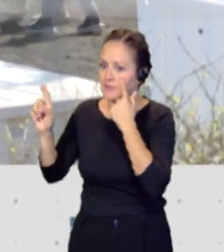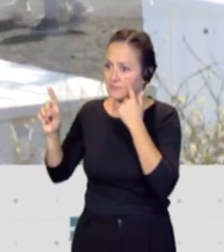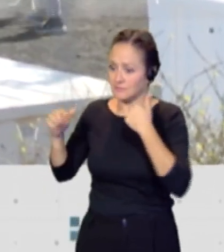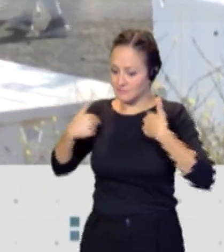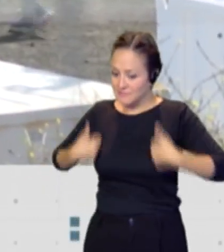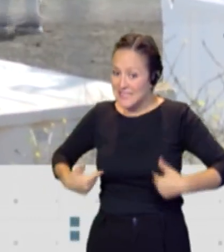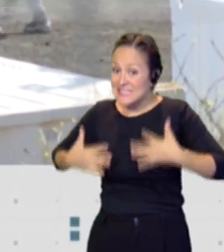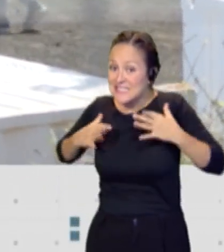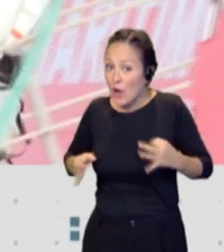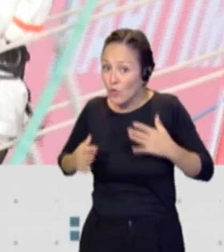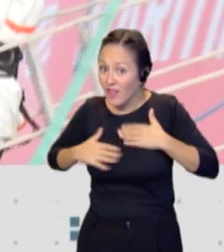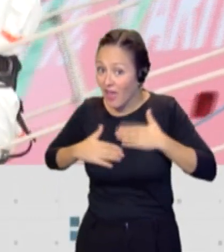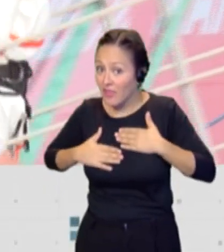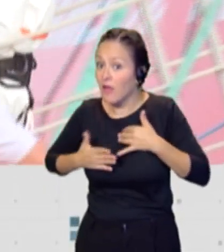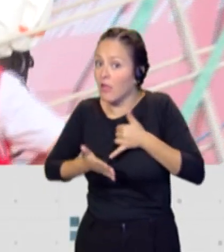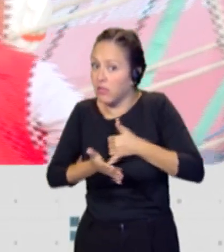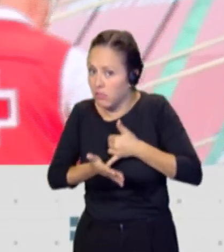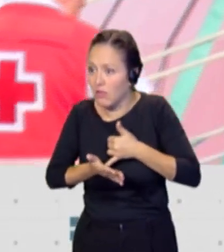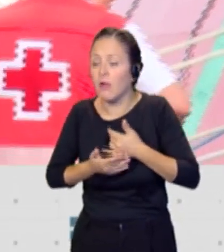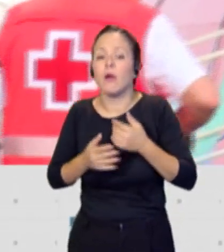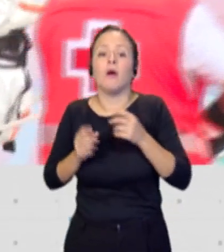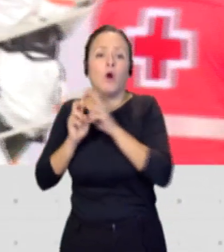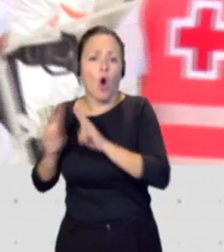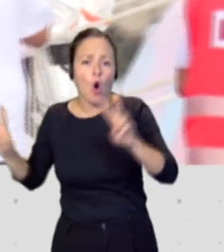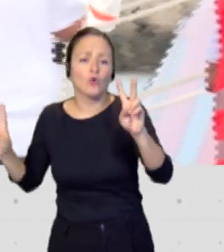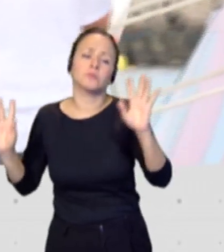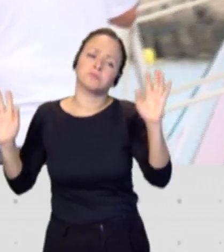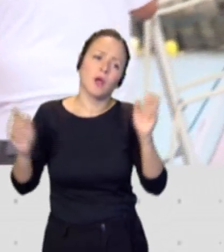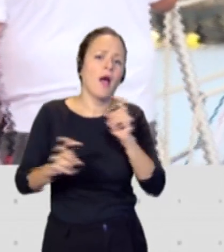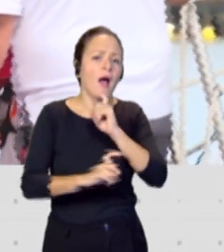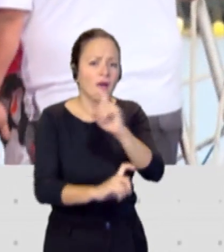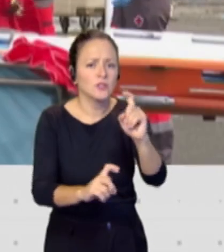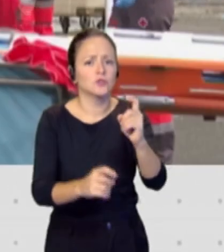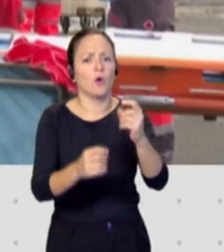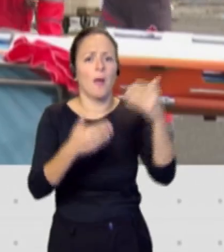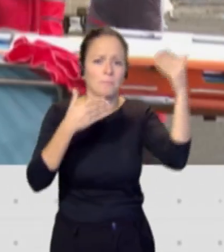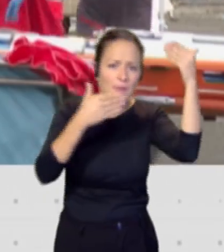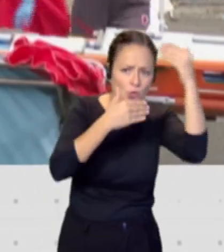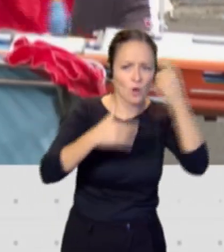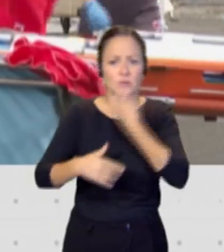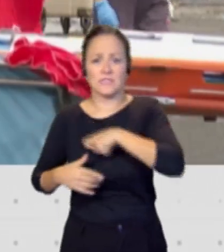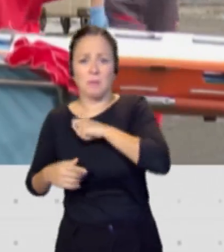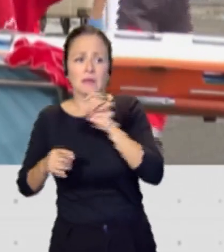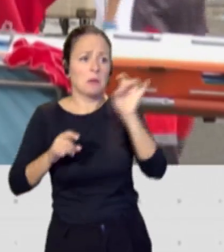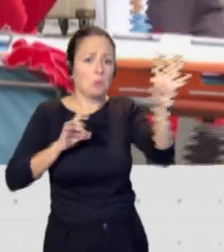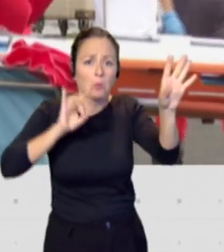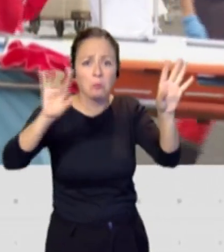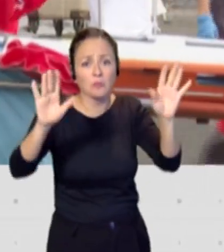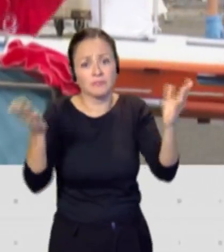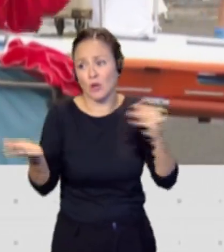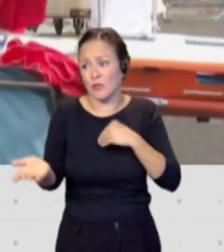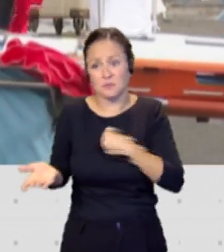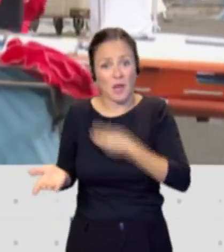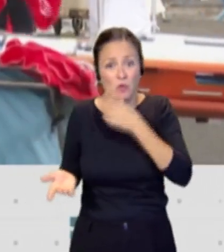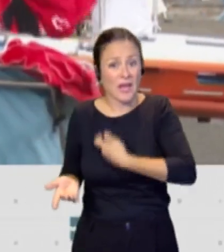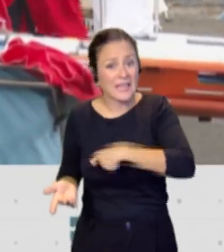seguridad se había deteriorado. Naciones Unidas envió una comunicación tanto a Marruecos como al Estado español y, desgraciadamente, el